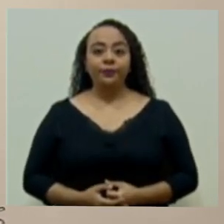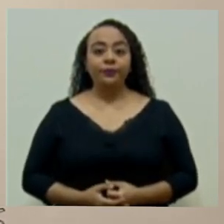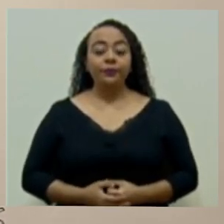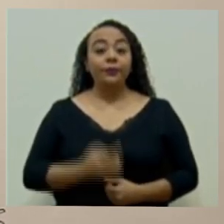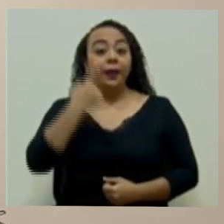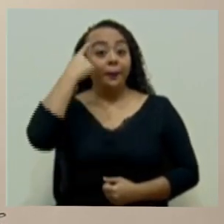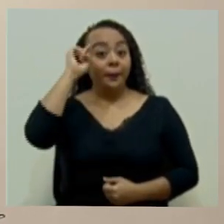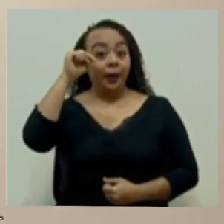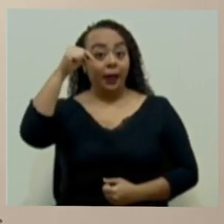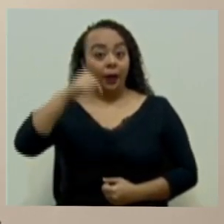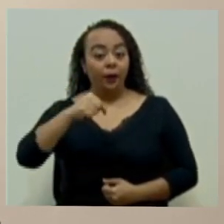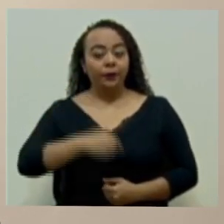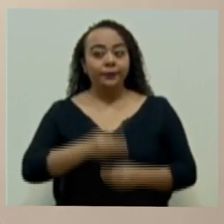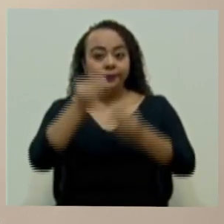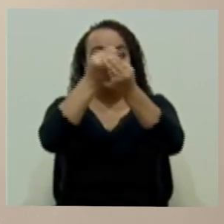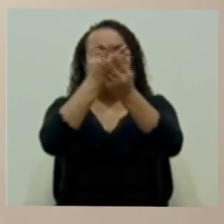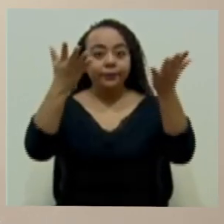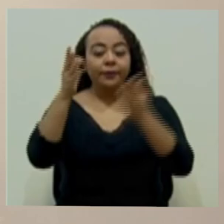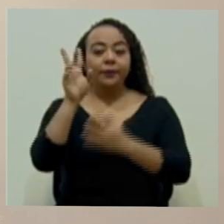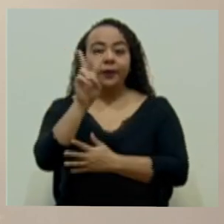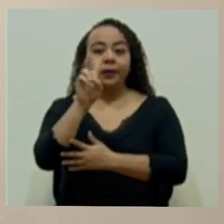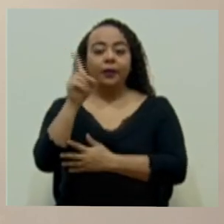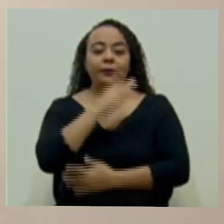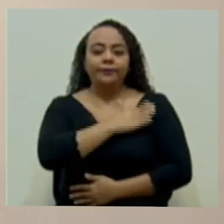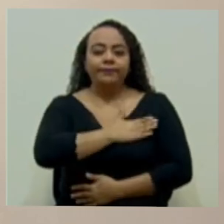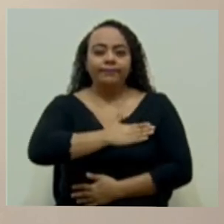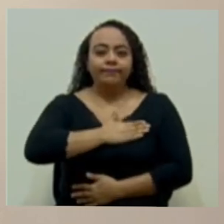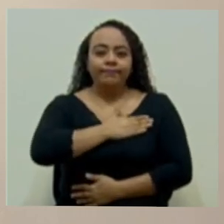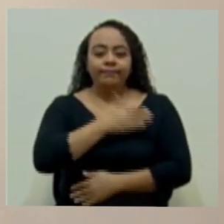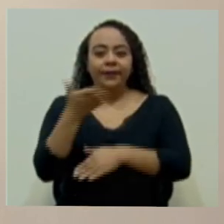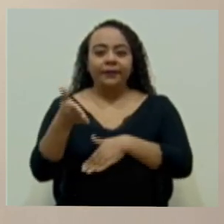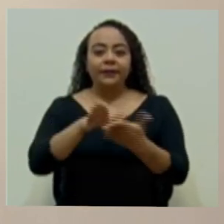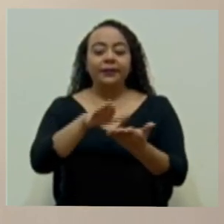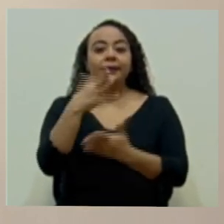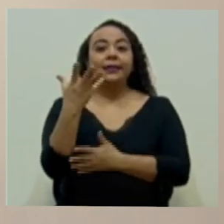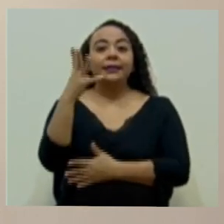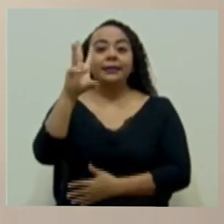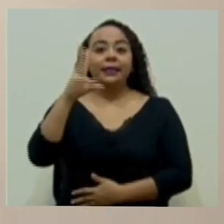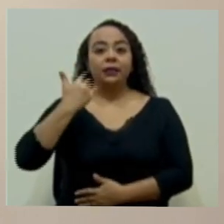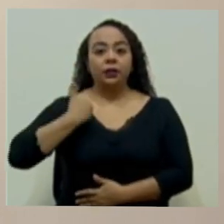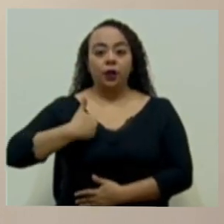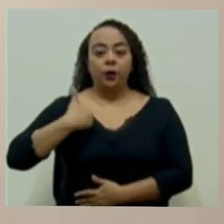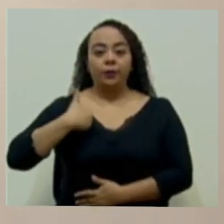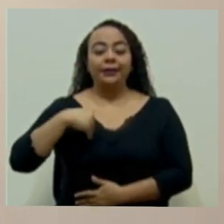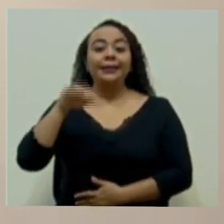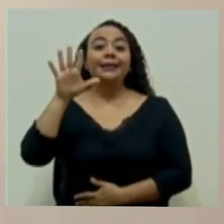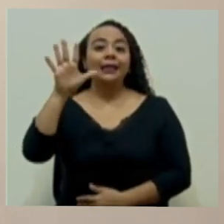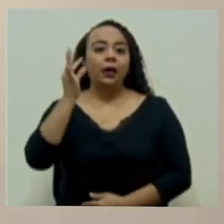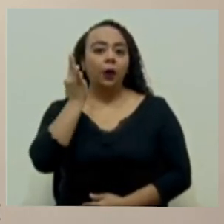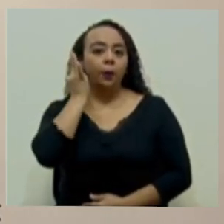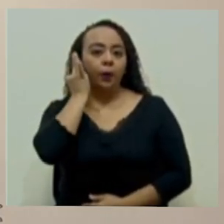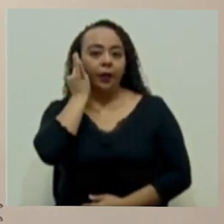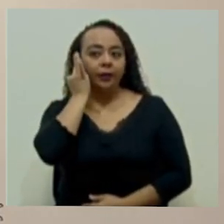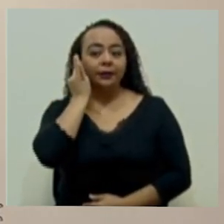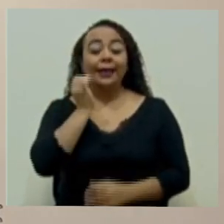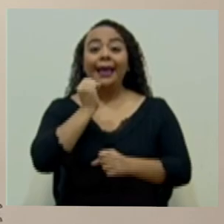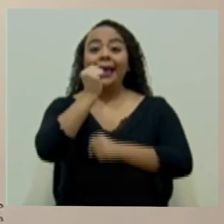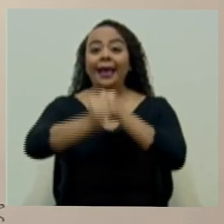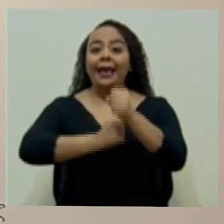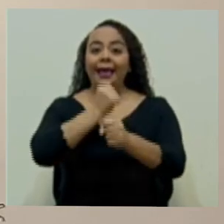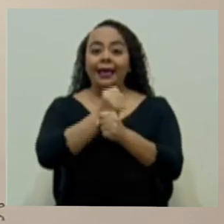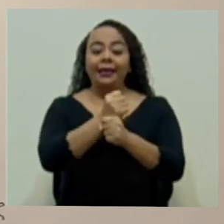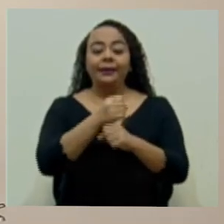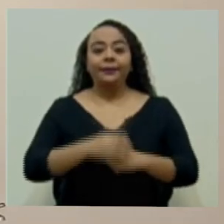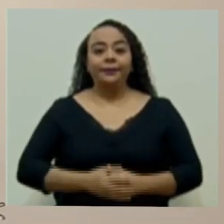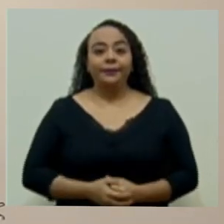Para hoy se reportan 21 lamentables fallecimientos, 16 hombres y 5 mujeres, con un